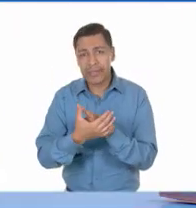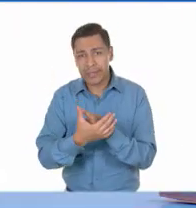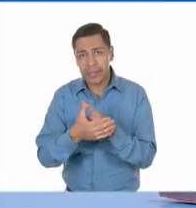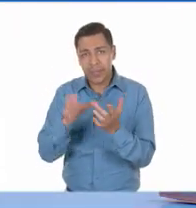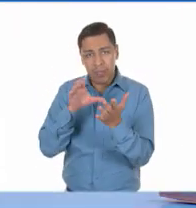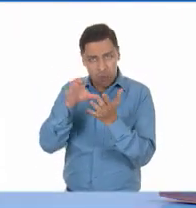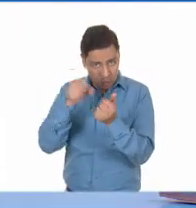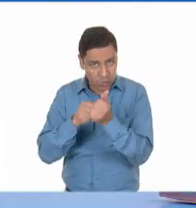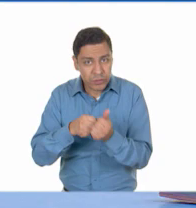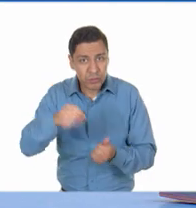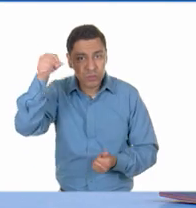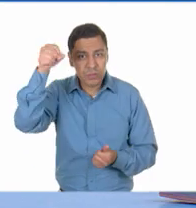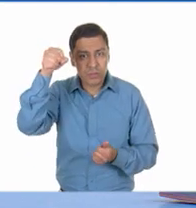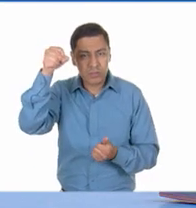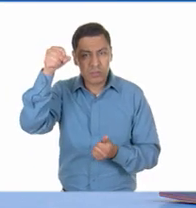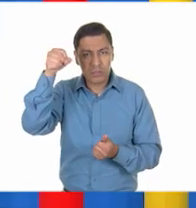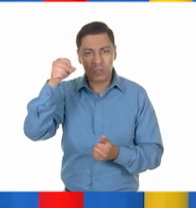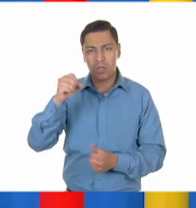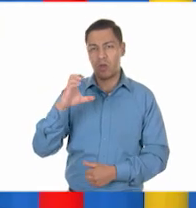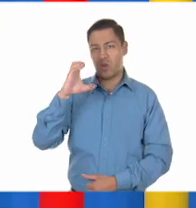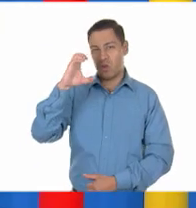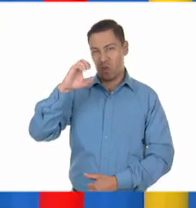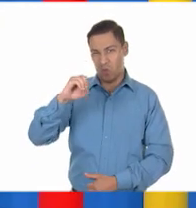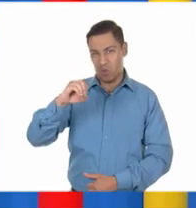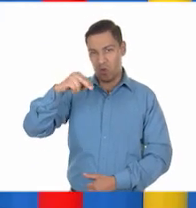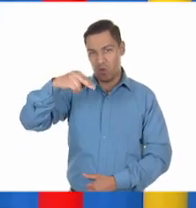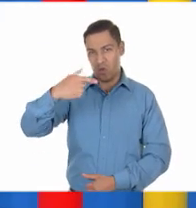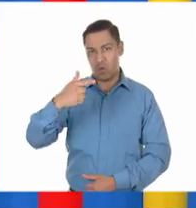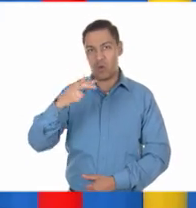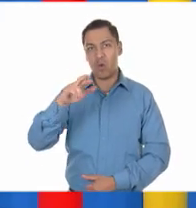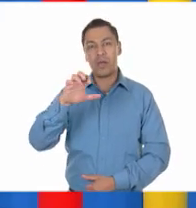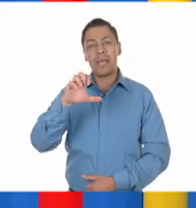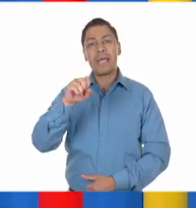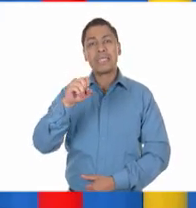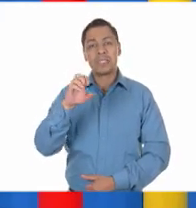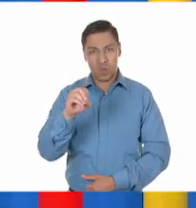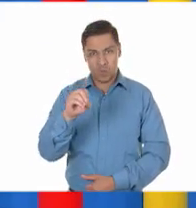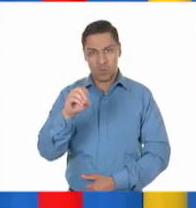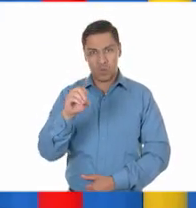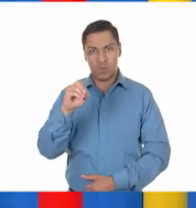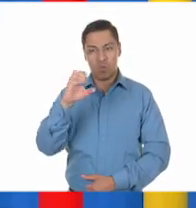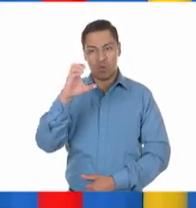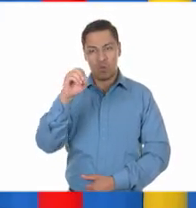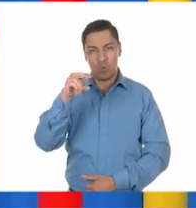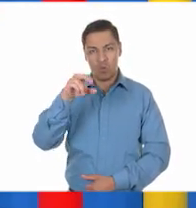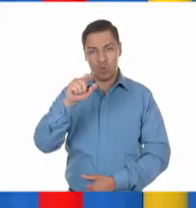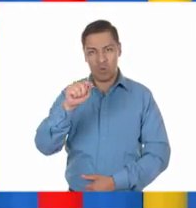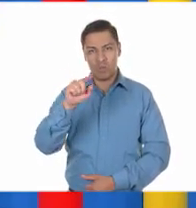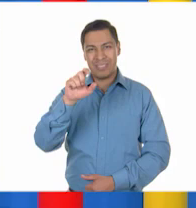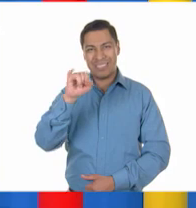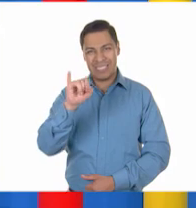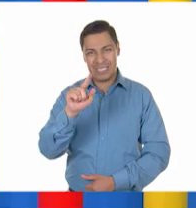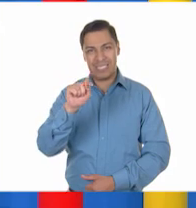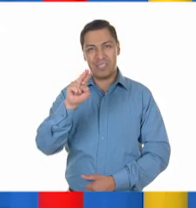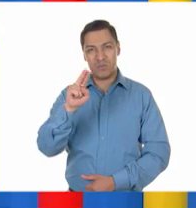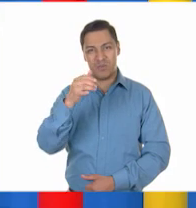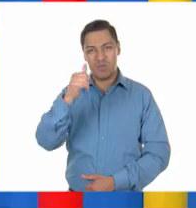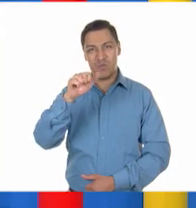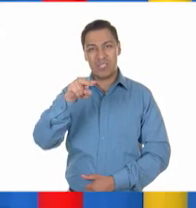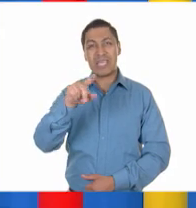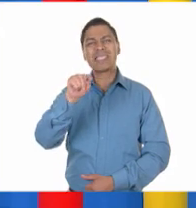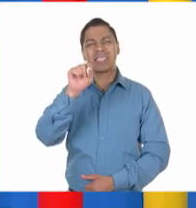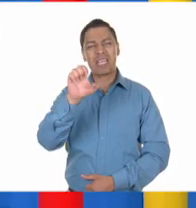¿Un qué? ¿De qué? ¡Ay, maestra! A veces dices palabras muy raras que no alcanzo a comprender.